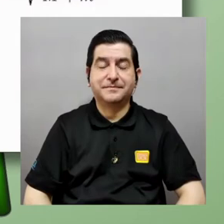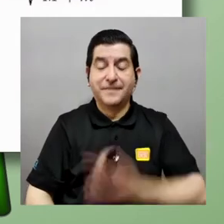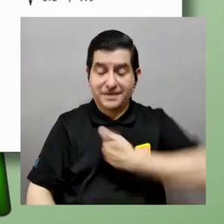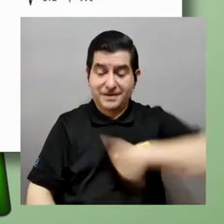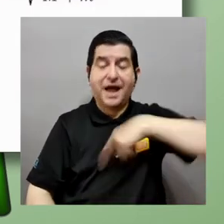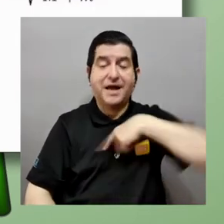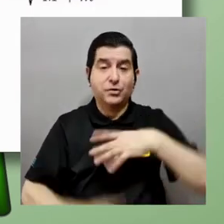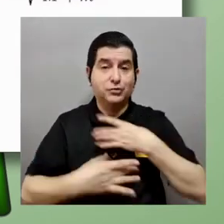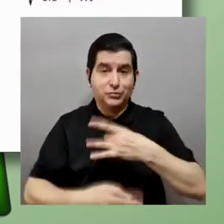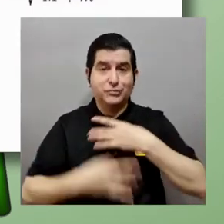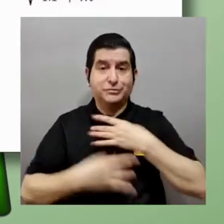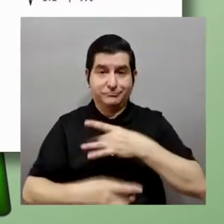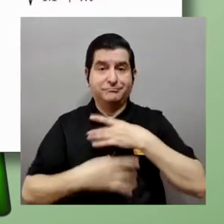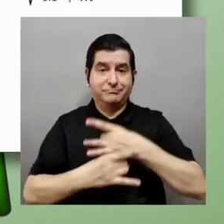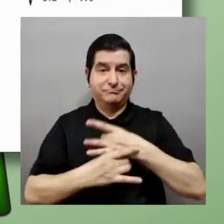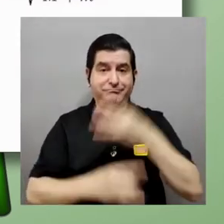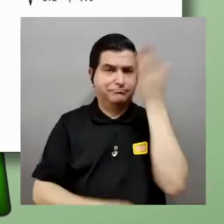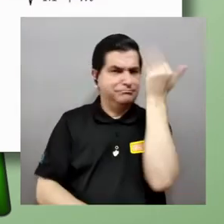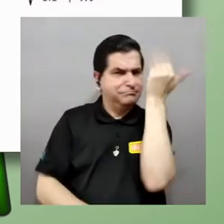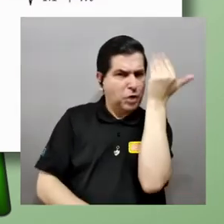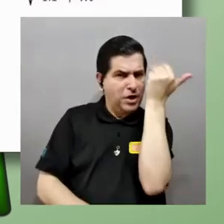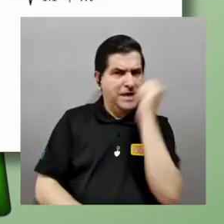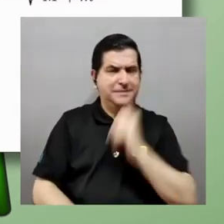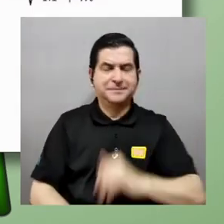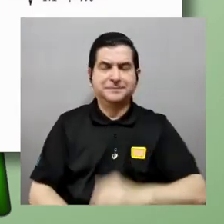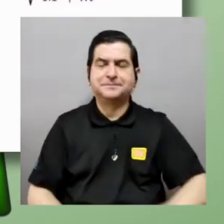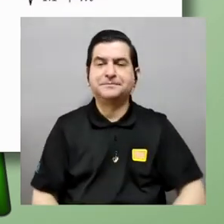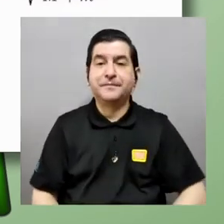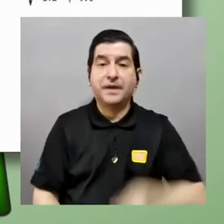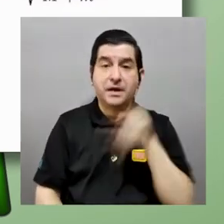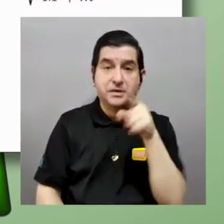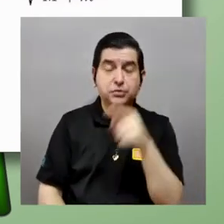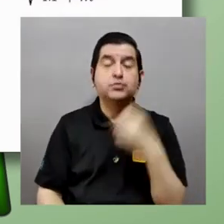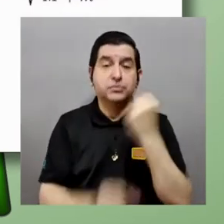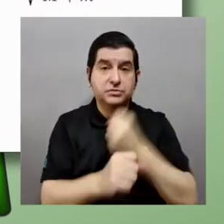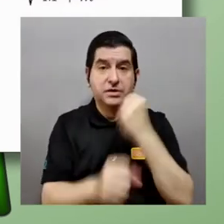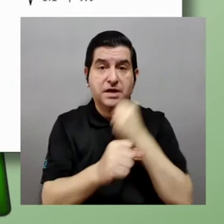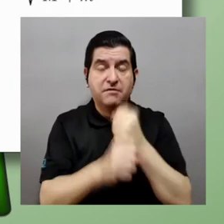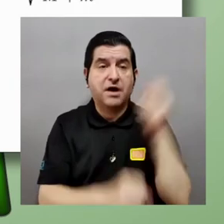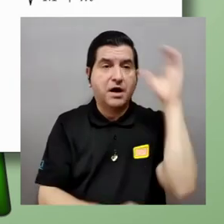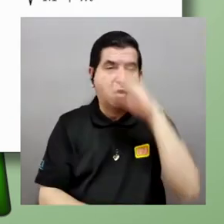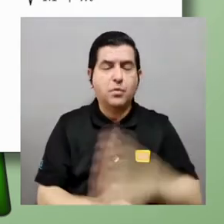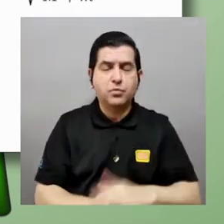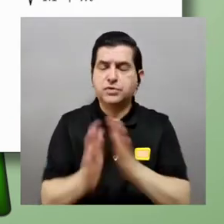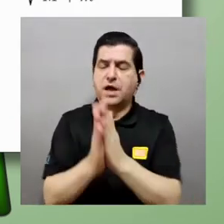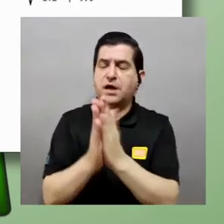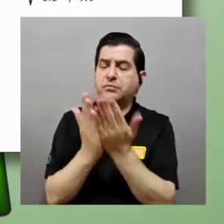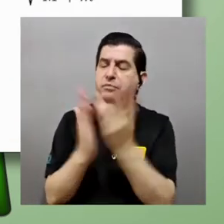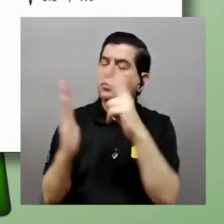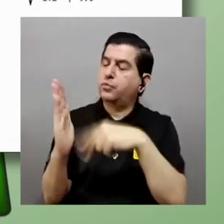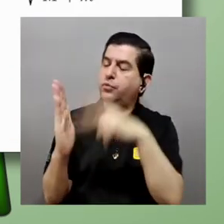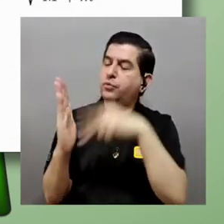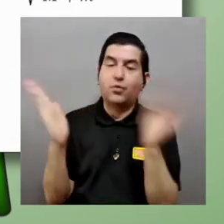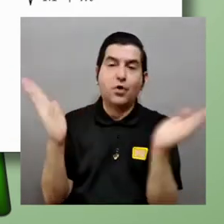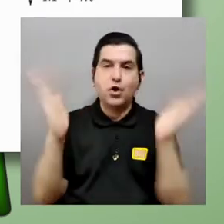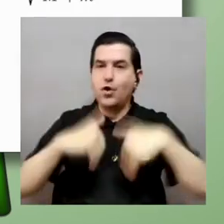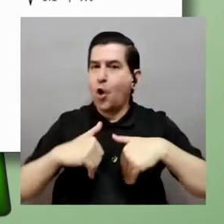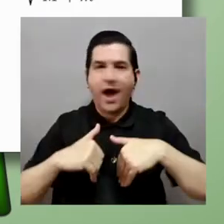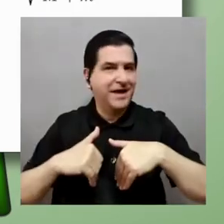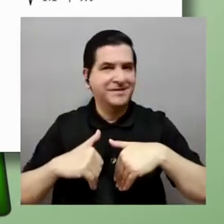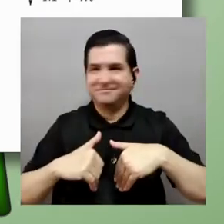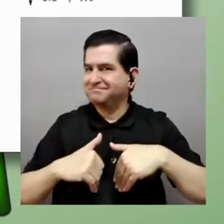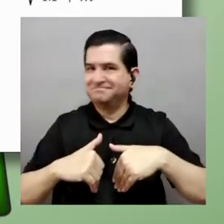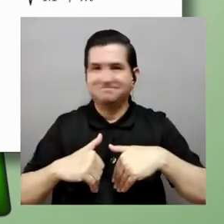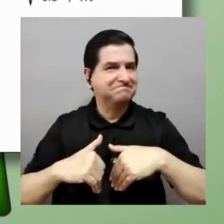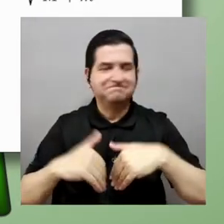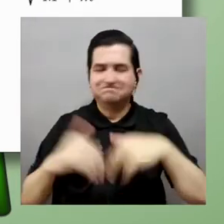lo cual nos interesa porque si usted se da la tarea de buscar en la literatura no